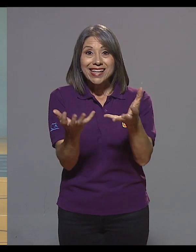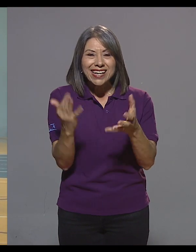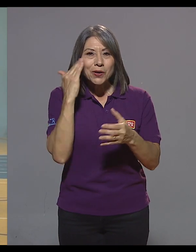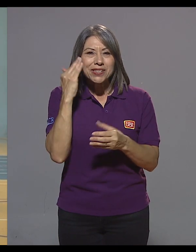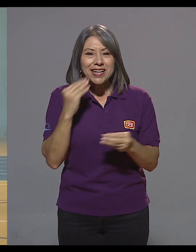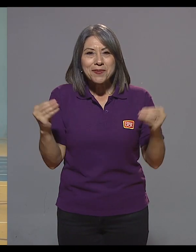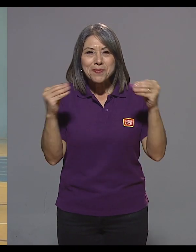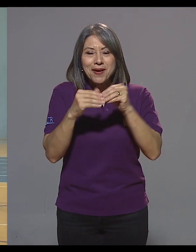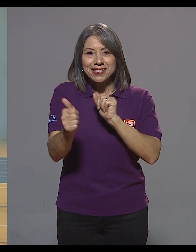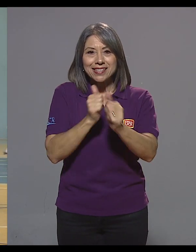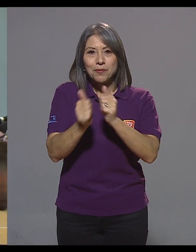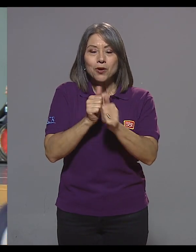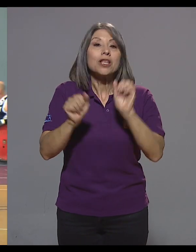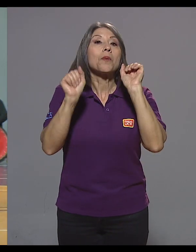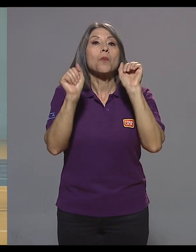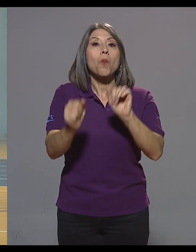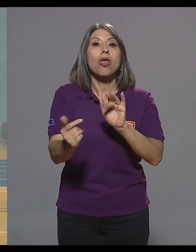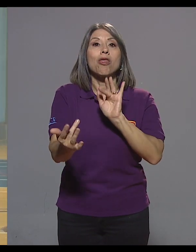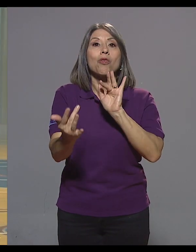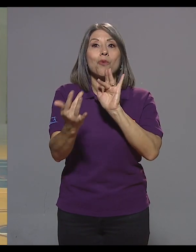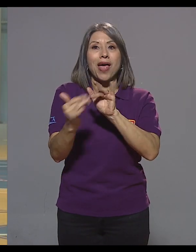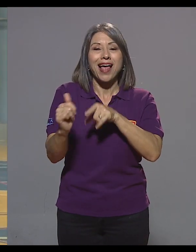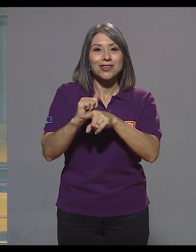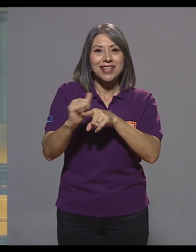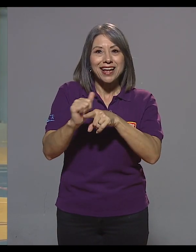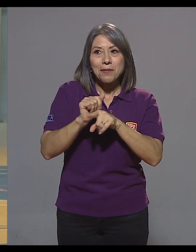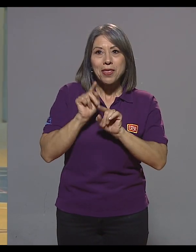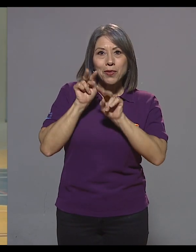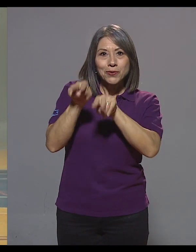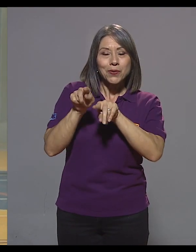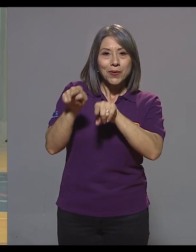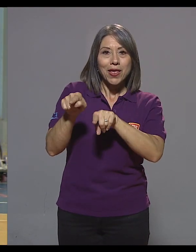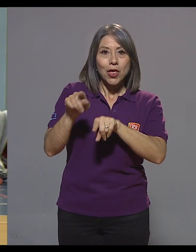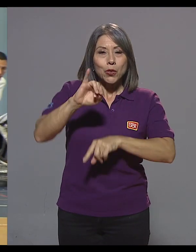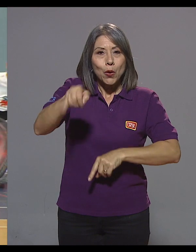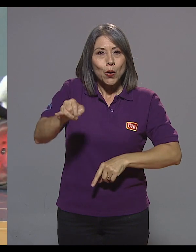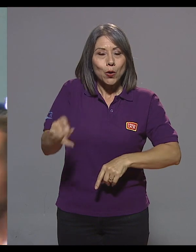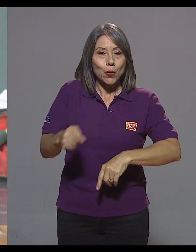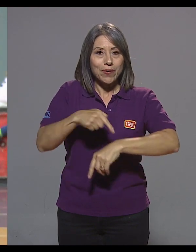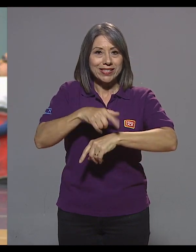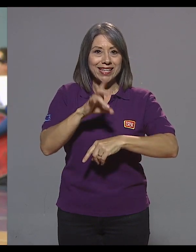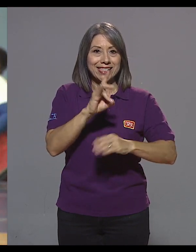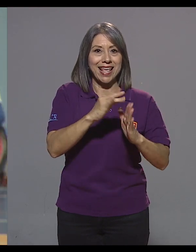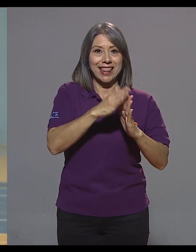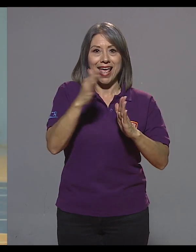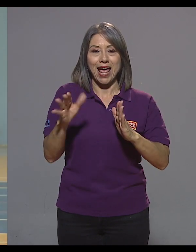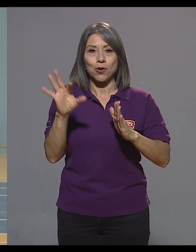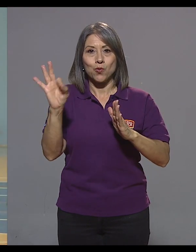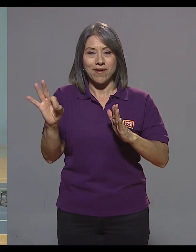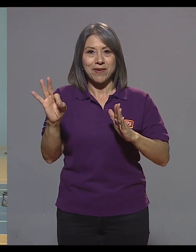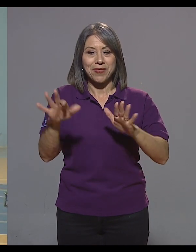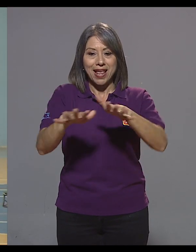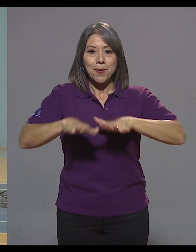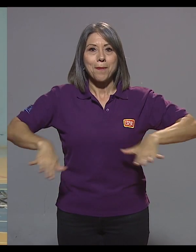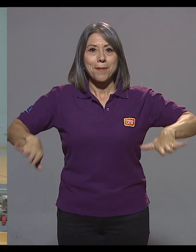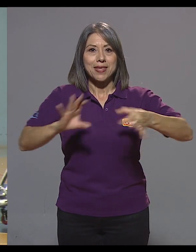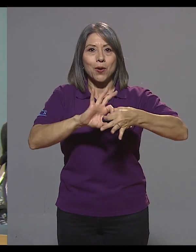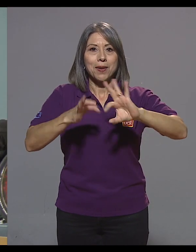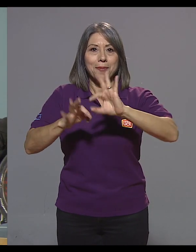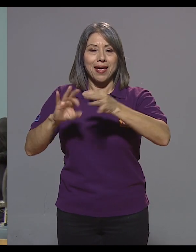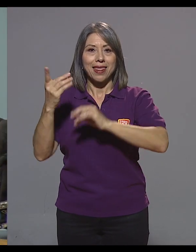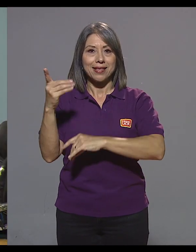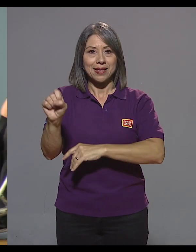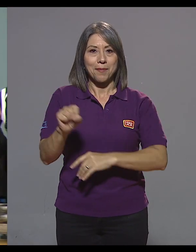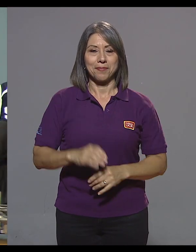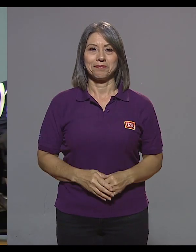Si quiere conocer más de este deporte, puede acercarse a los entrenamientos, que son todos los jueves de 7 a 9 de la noche en la Villa Olímpica de